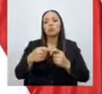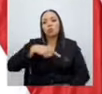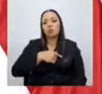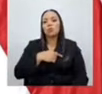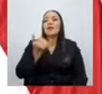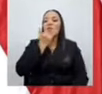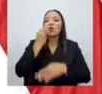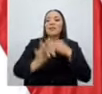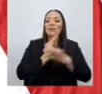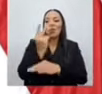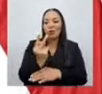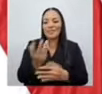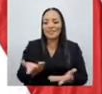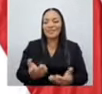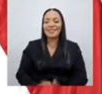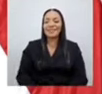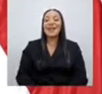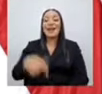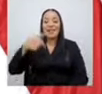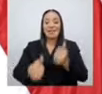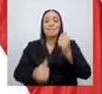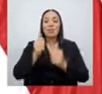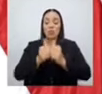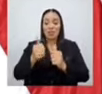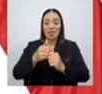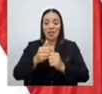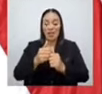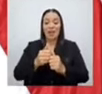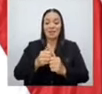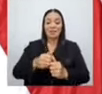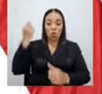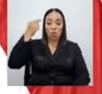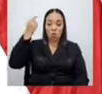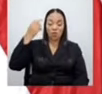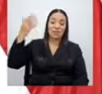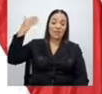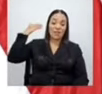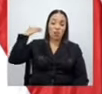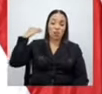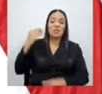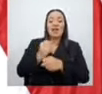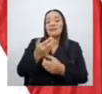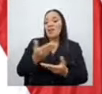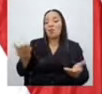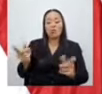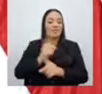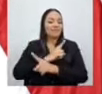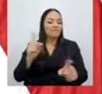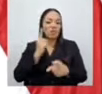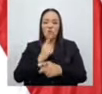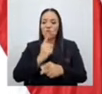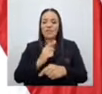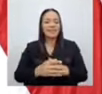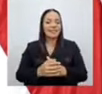Y aquí la mayoría de nuestra historia política, los gobiernos, hacían cosas que no debieron haber hecho o las